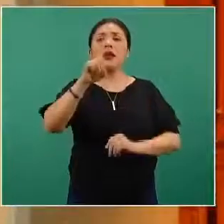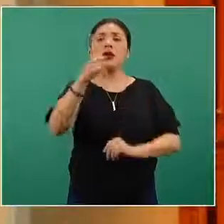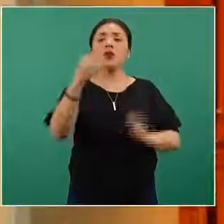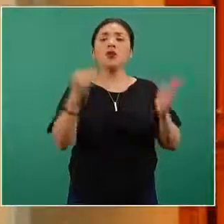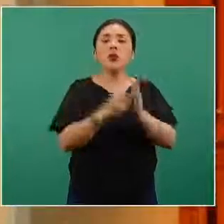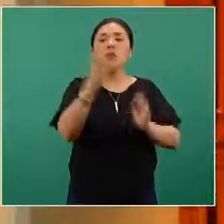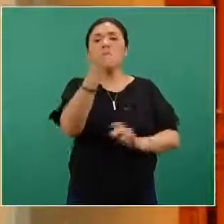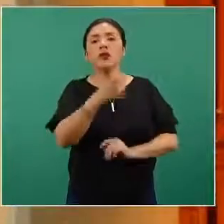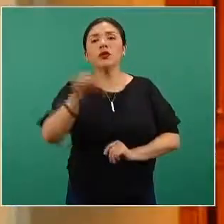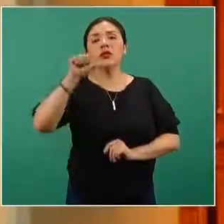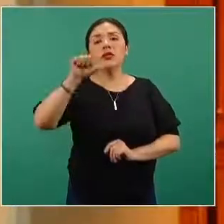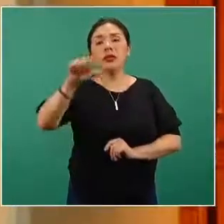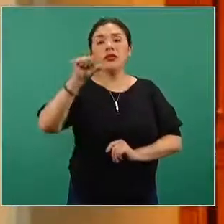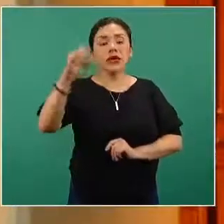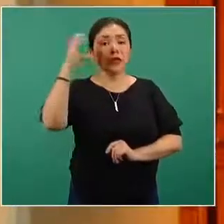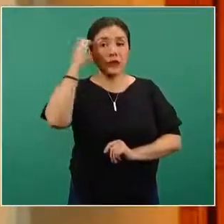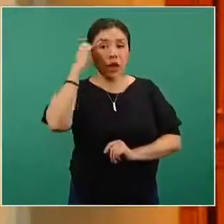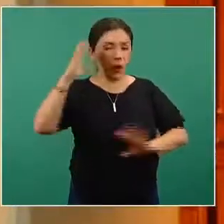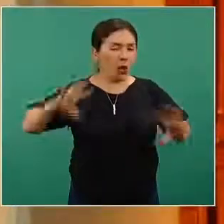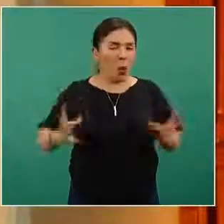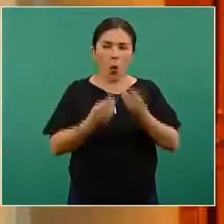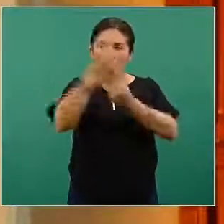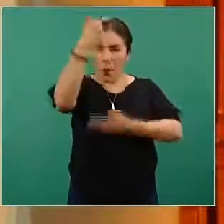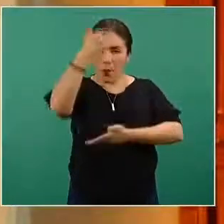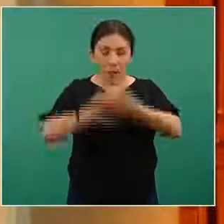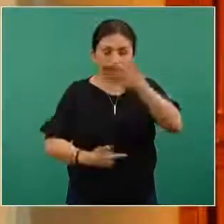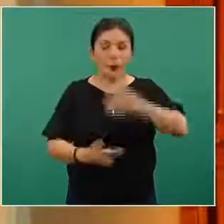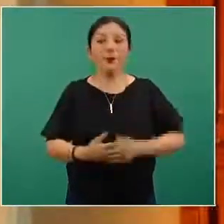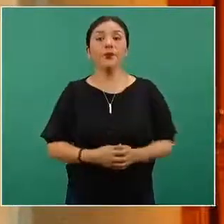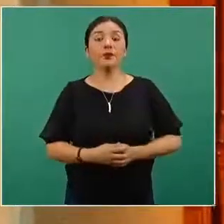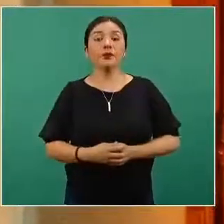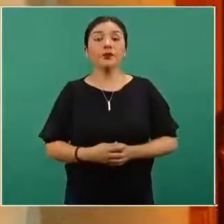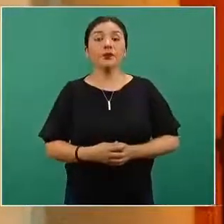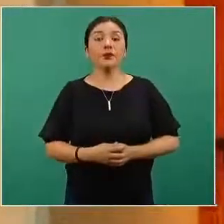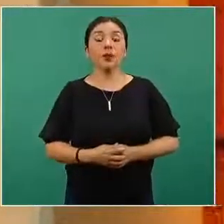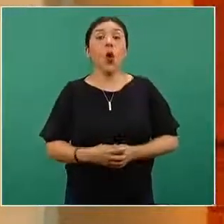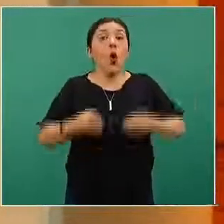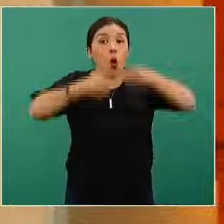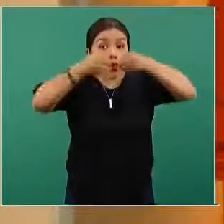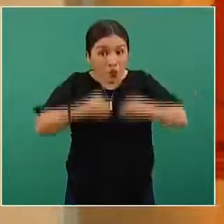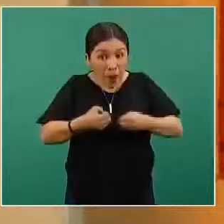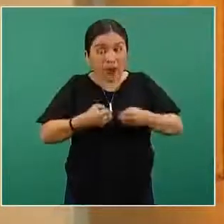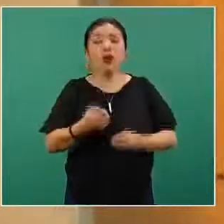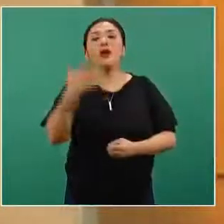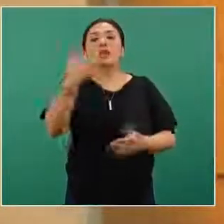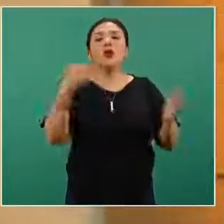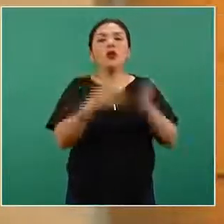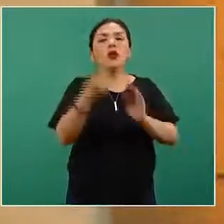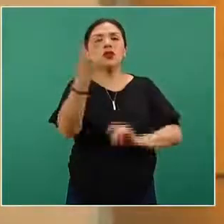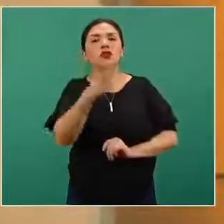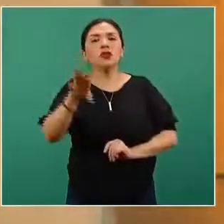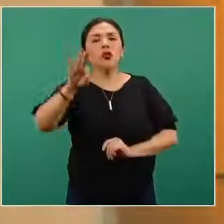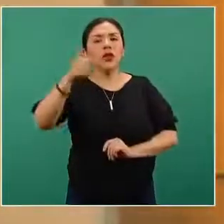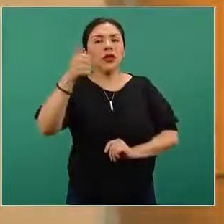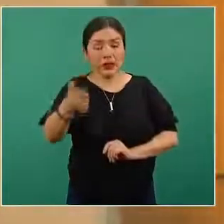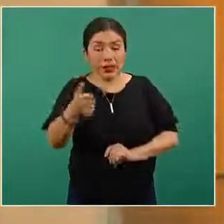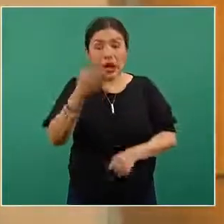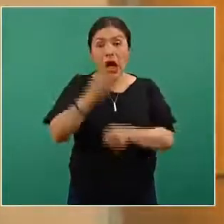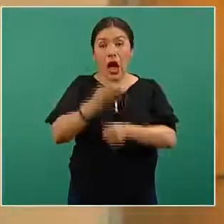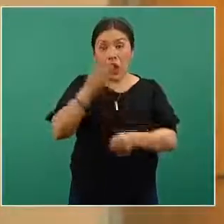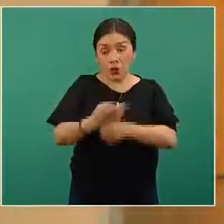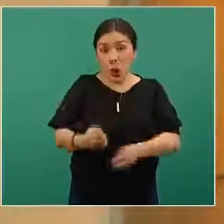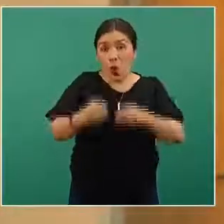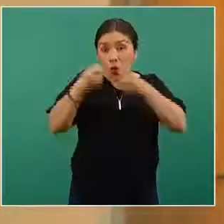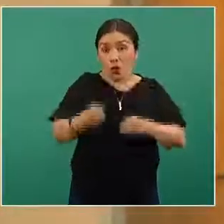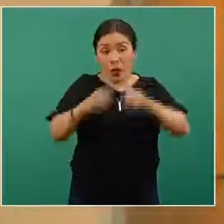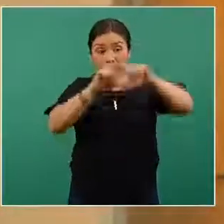mil 416 camas totales, con un total de ocupación de 5 mil 246 y actualmente la